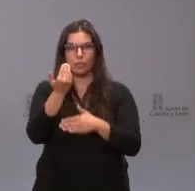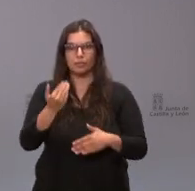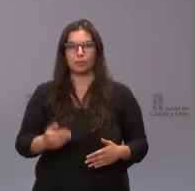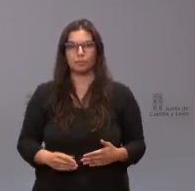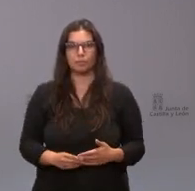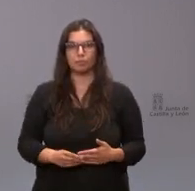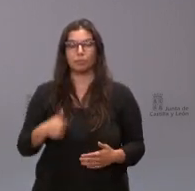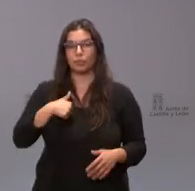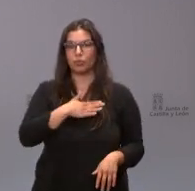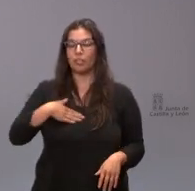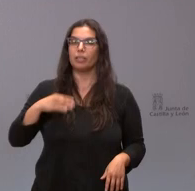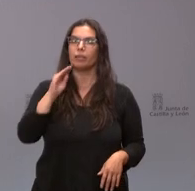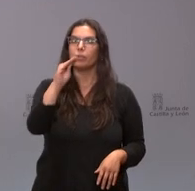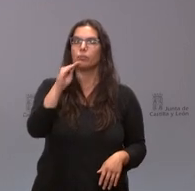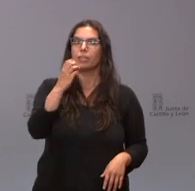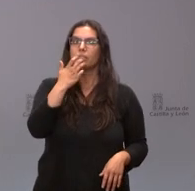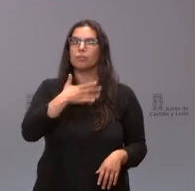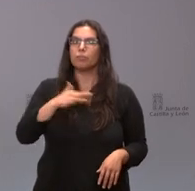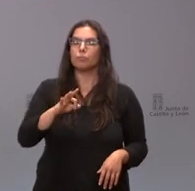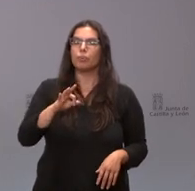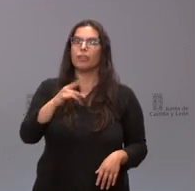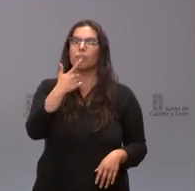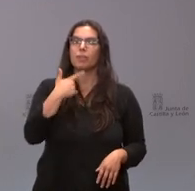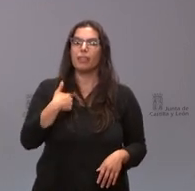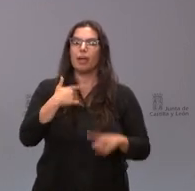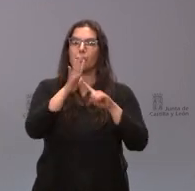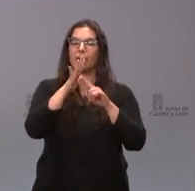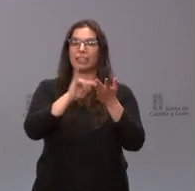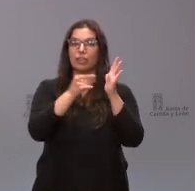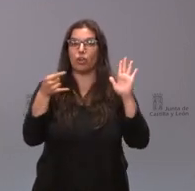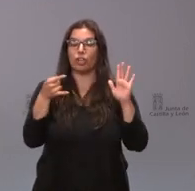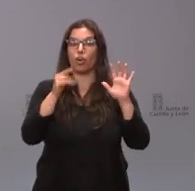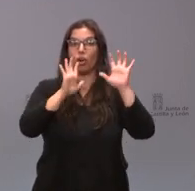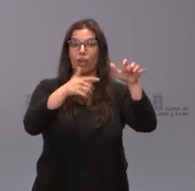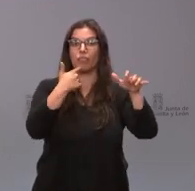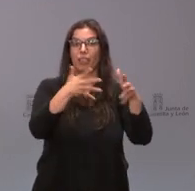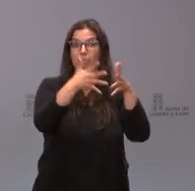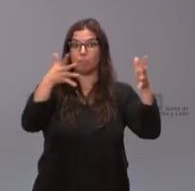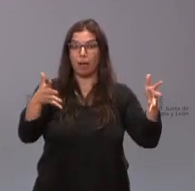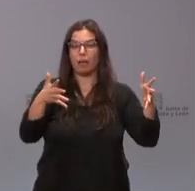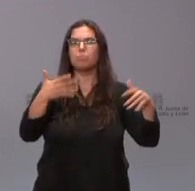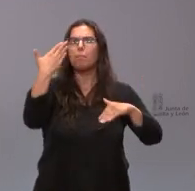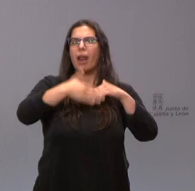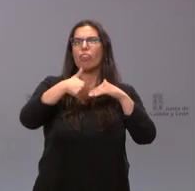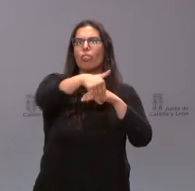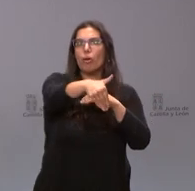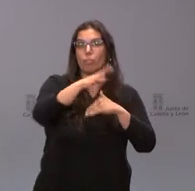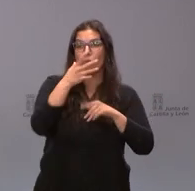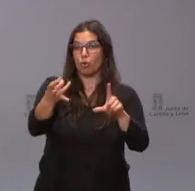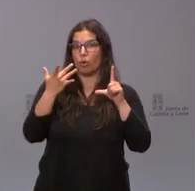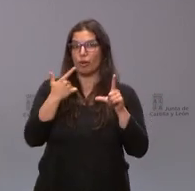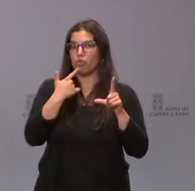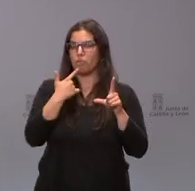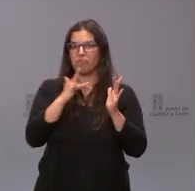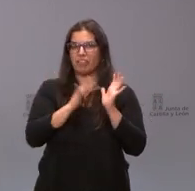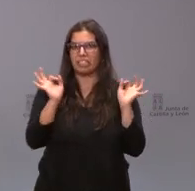quería preguntar si nos puede dar plazos de la ampliación del parque tecnológico de león porque en el correo por lo menos por ahora no se nos ha enviado